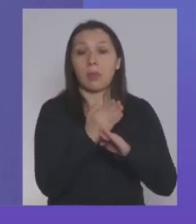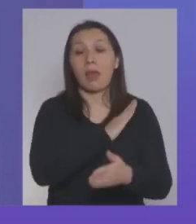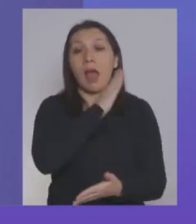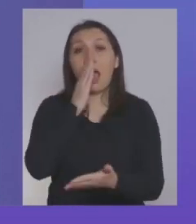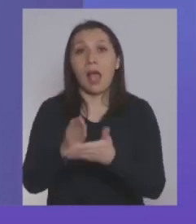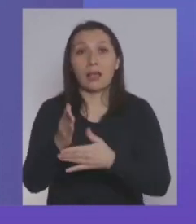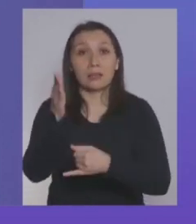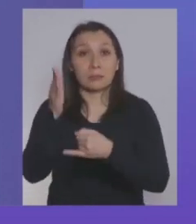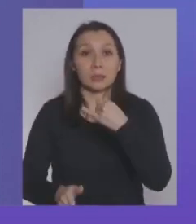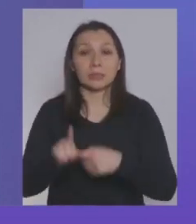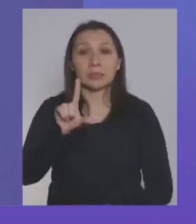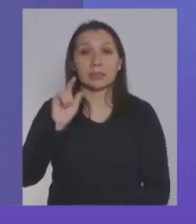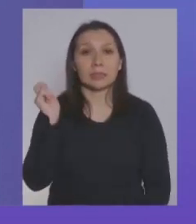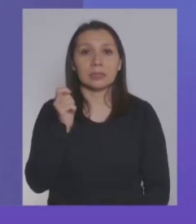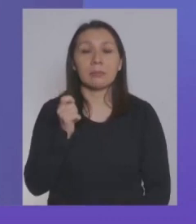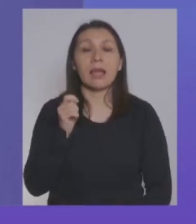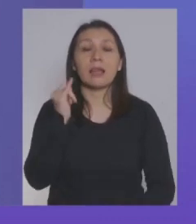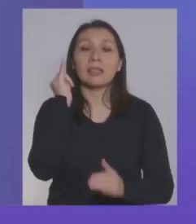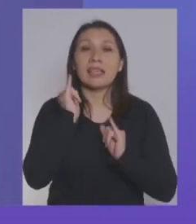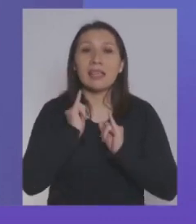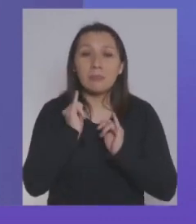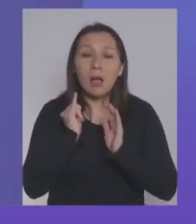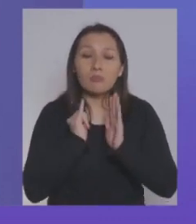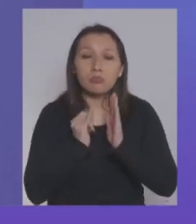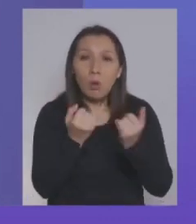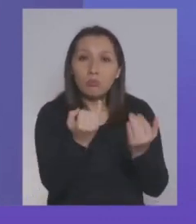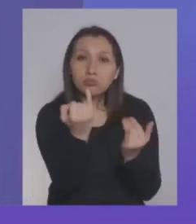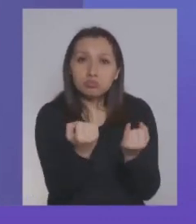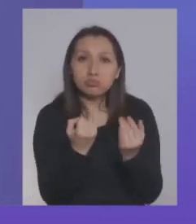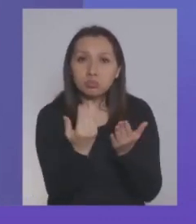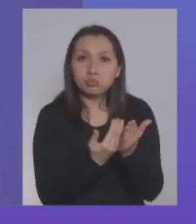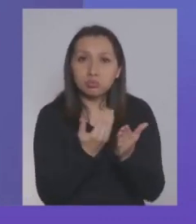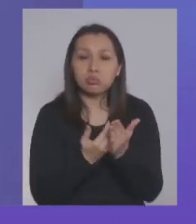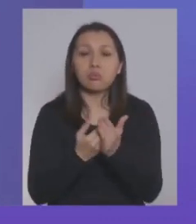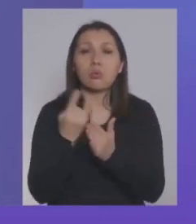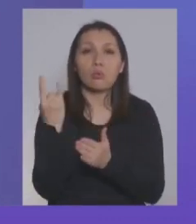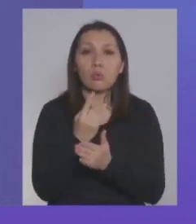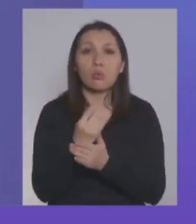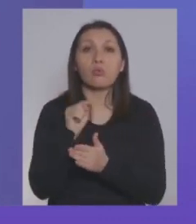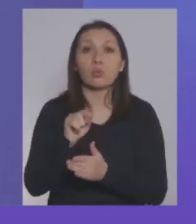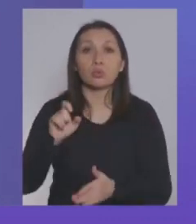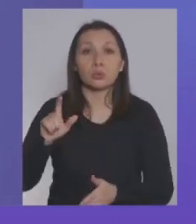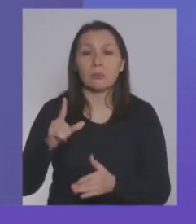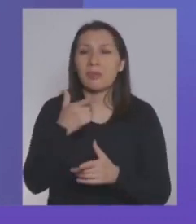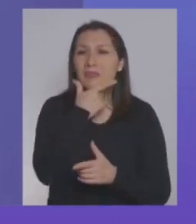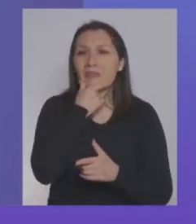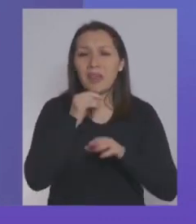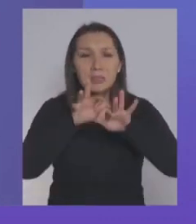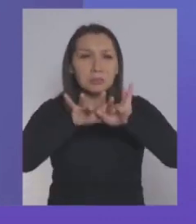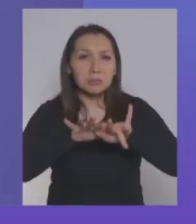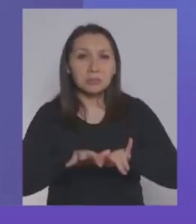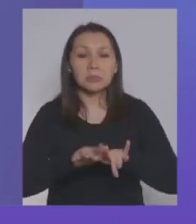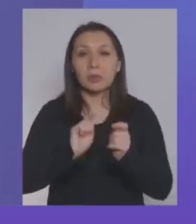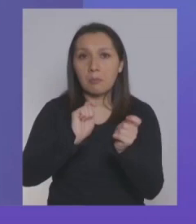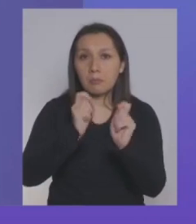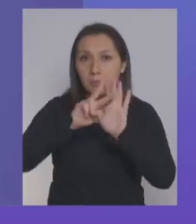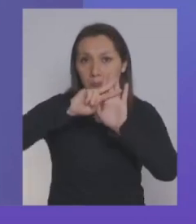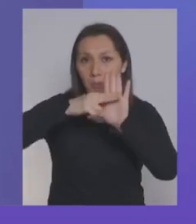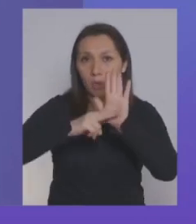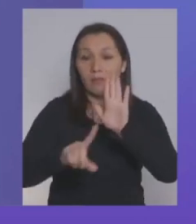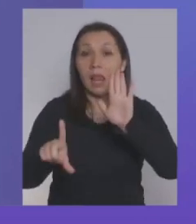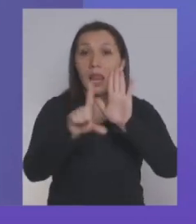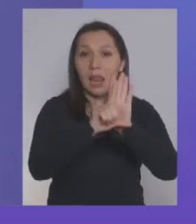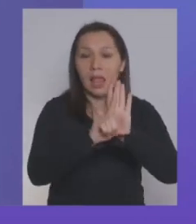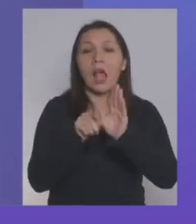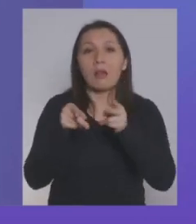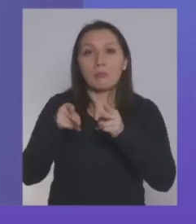septiembre en ingresodeemergencia.cl. Y acuérdese que está mucho más simplificado, más expedito, tuvimos una modificación de la ley